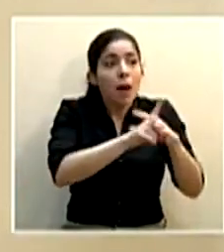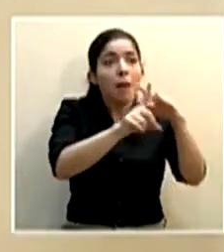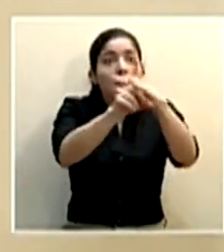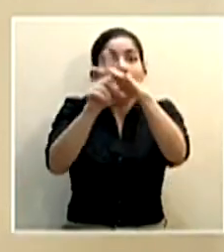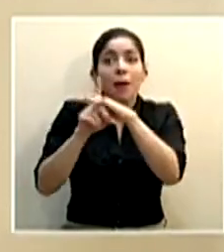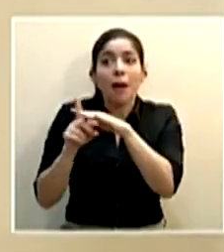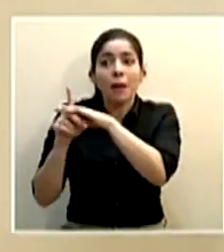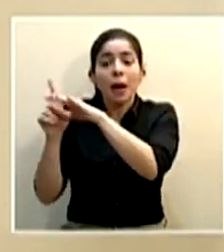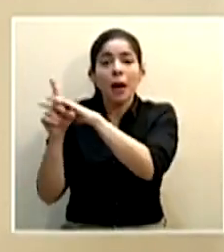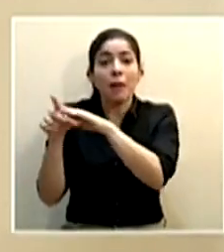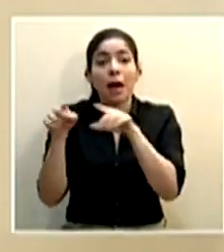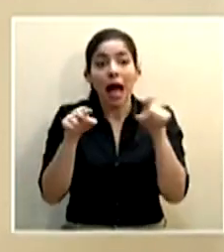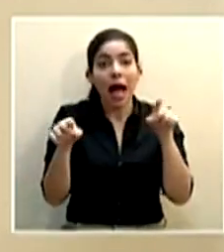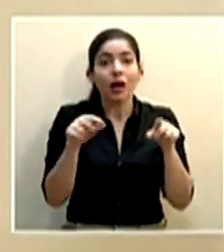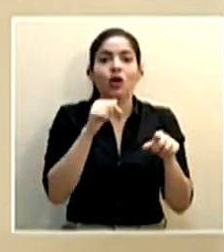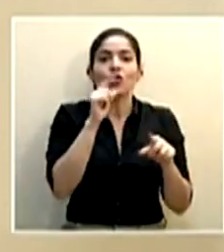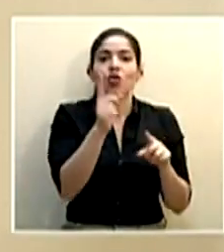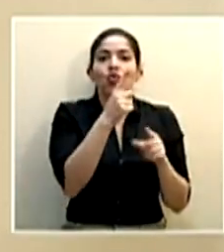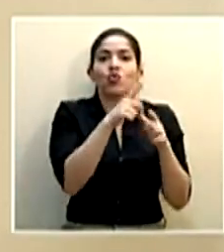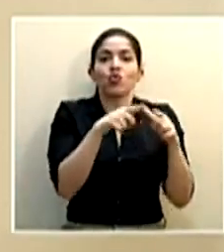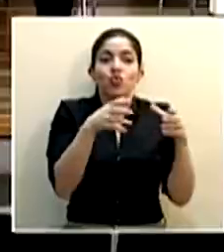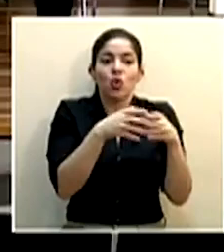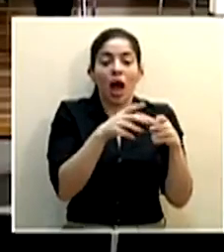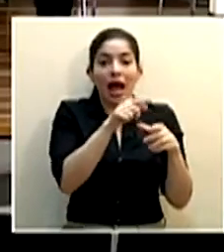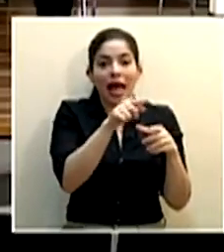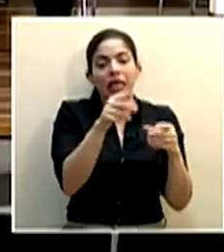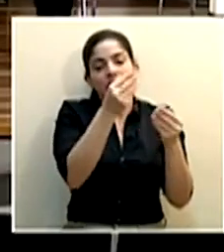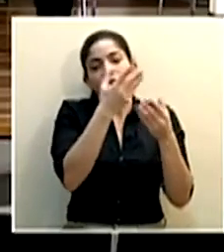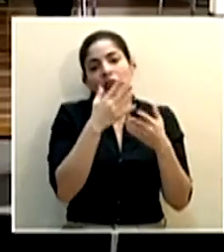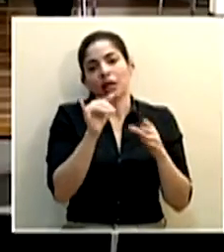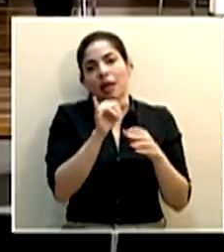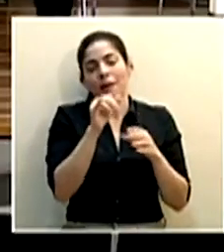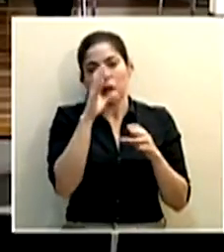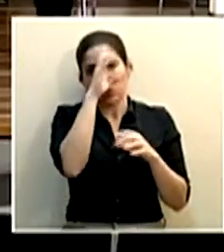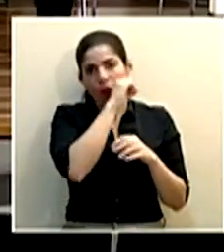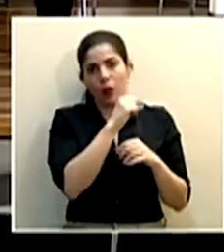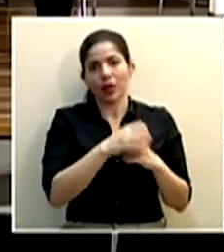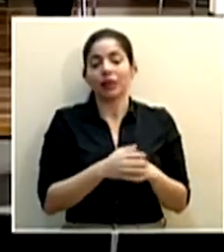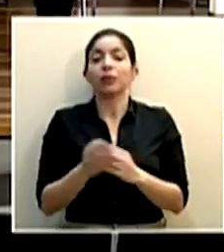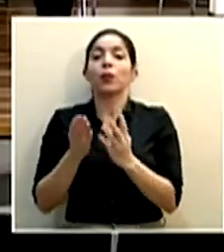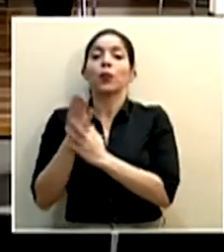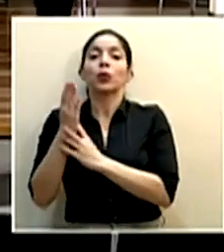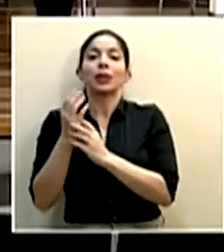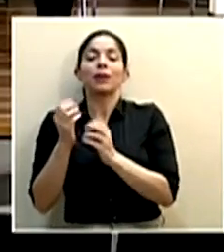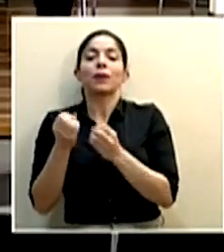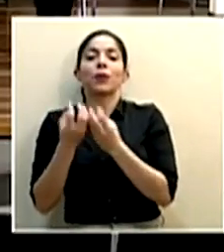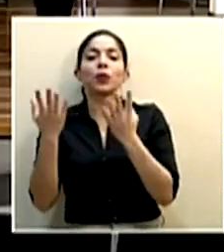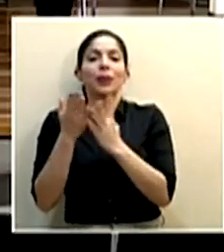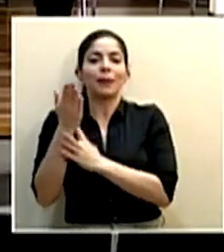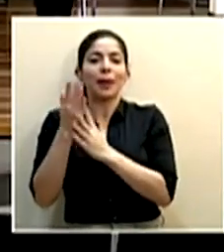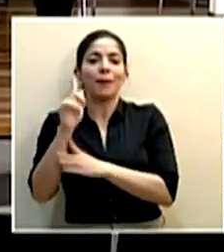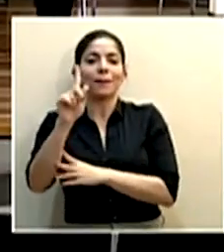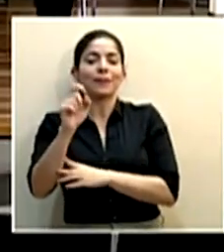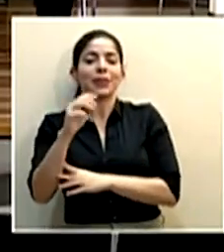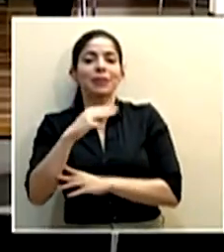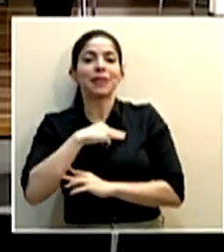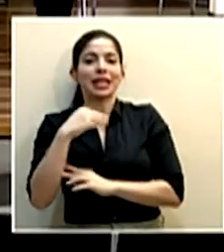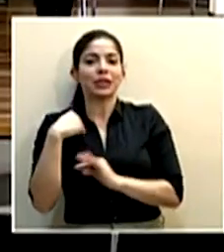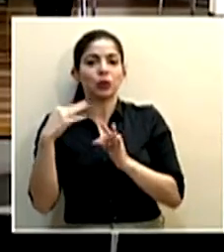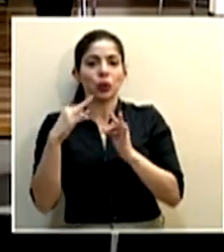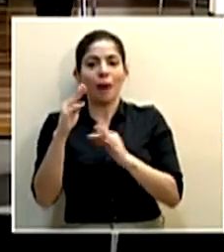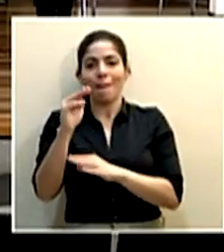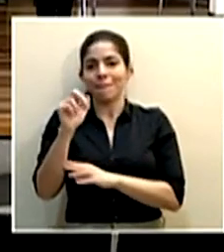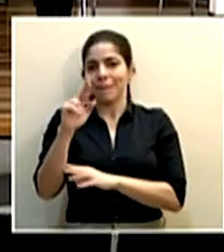partes y no solamente en un lugar concentrado el medio multimedios consulta a la ministra de turismo María Amalia